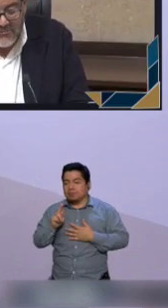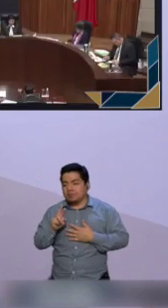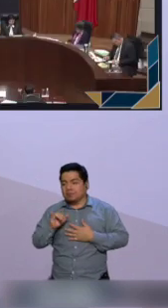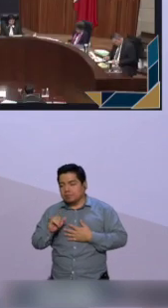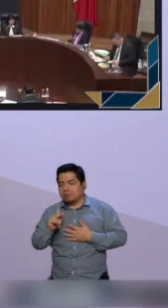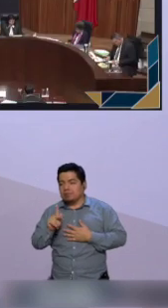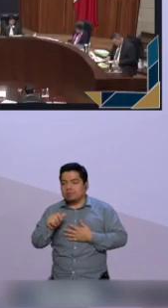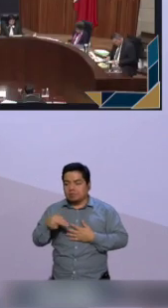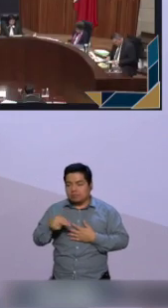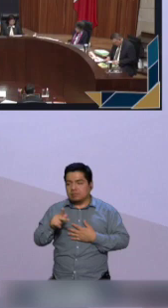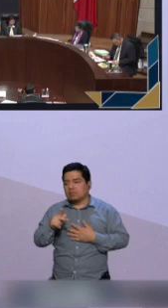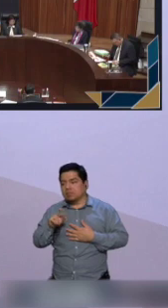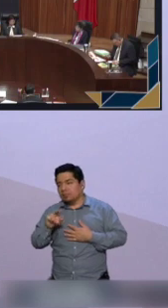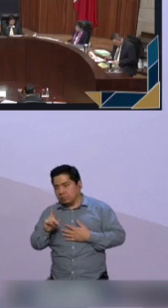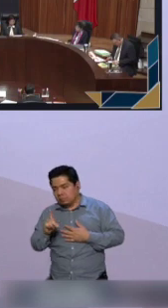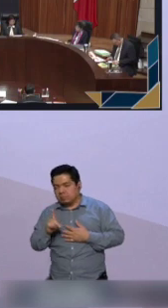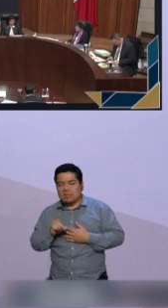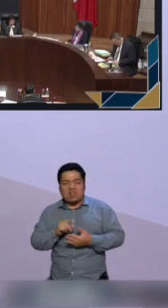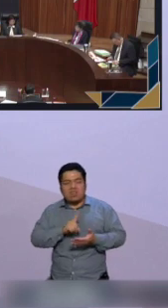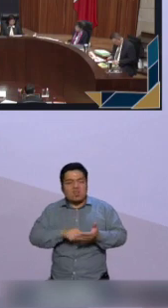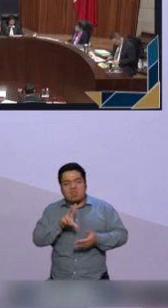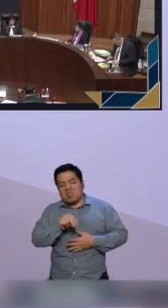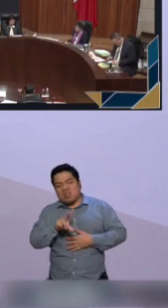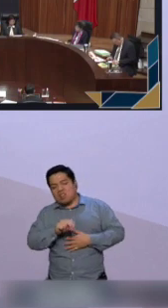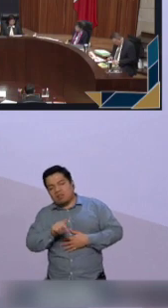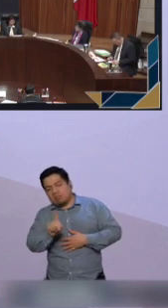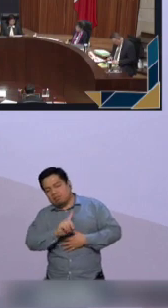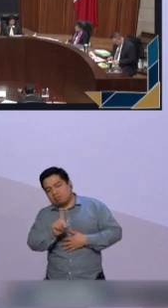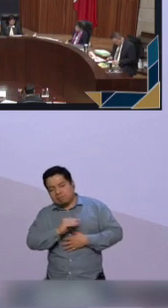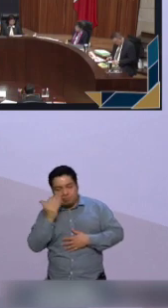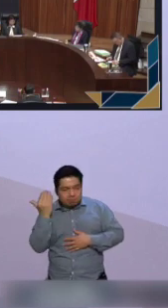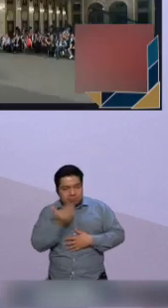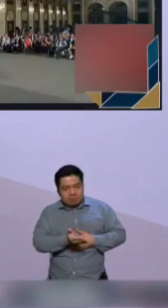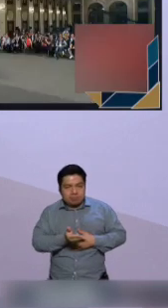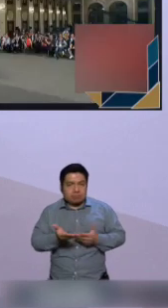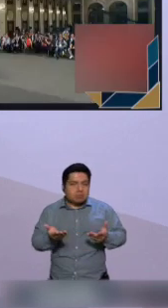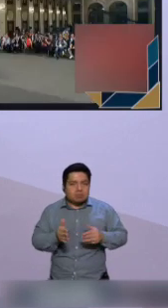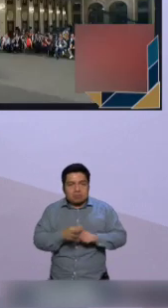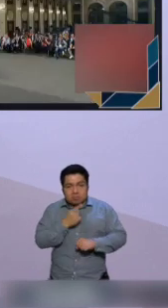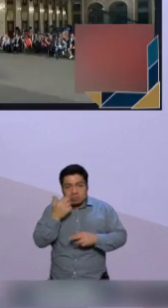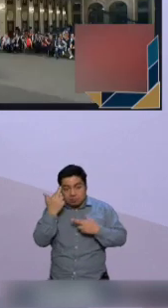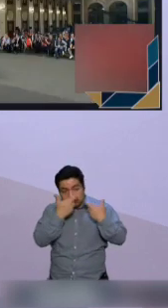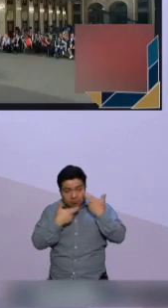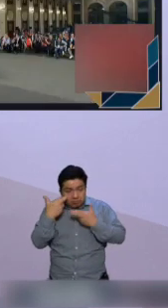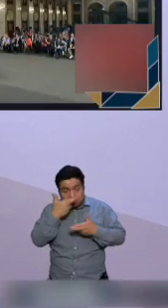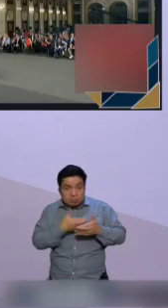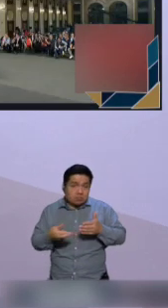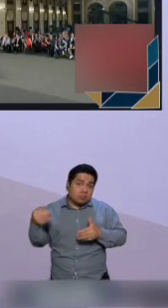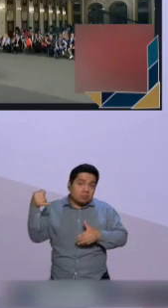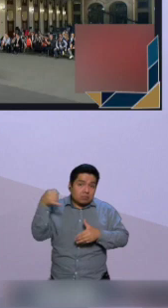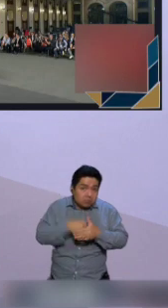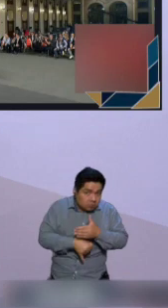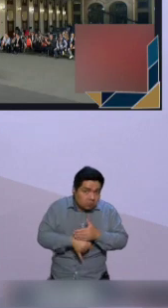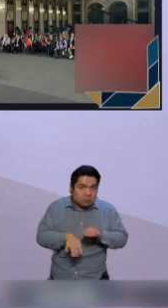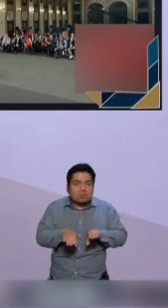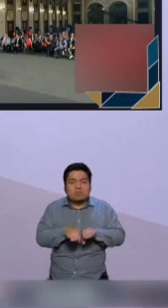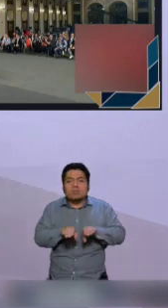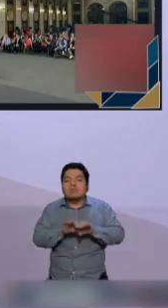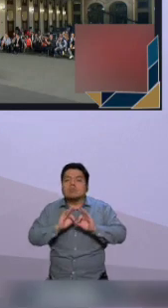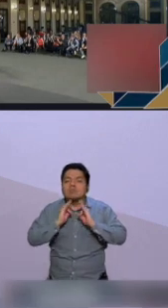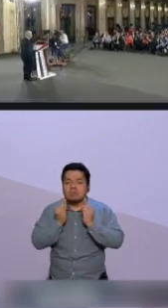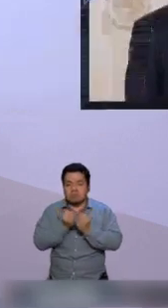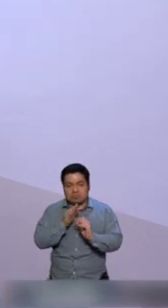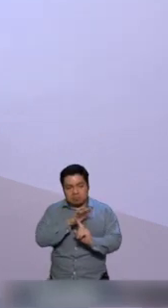el PAN y el PRD impugnaron el acuerdo del Tribunal al considerar que la solicitud de suspensión no fue analizada de manera exhaustiva desde una perspectiva